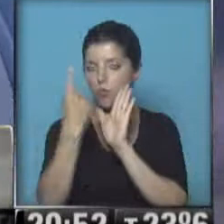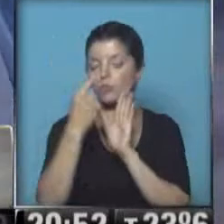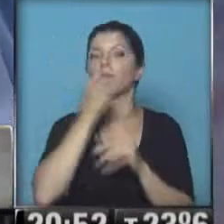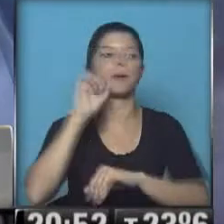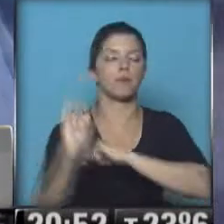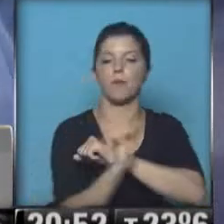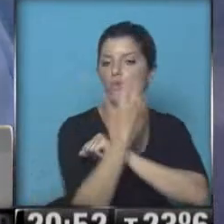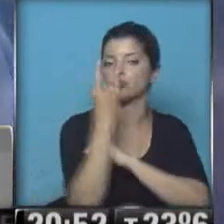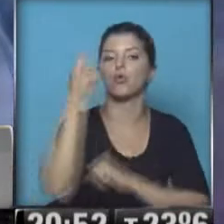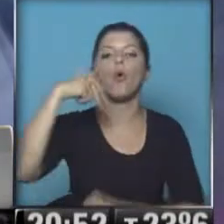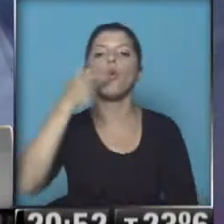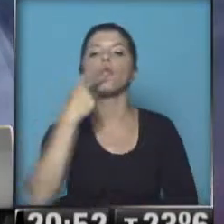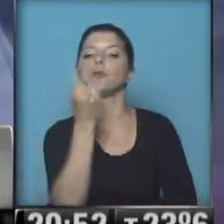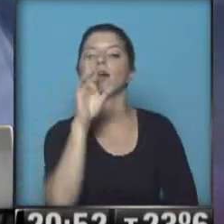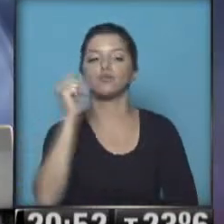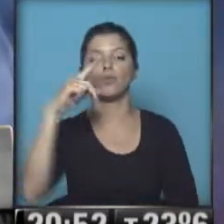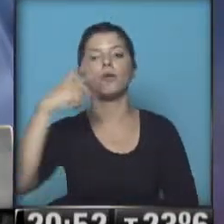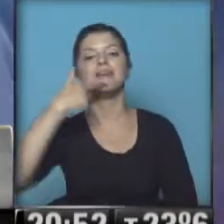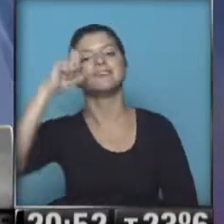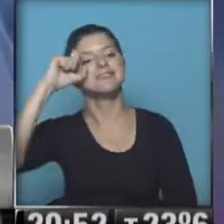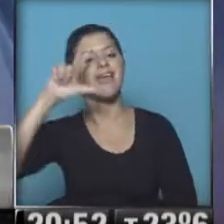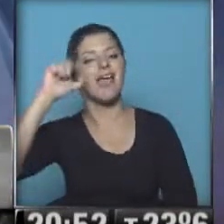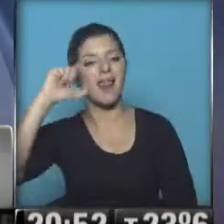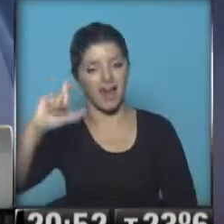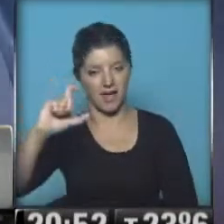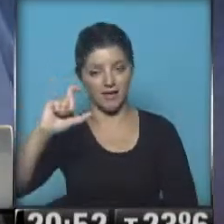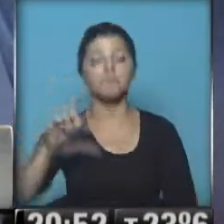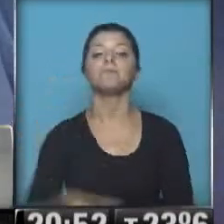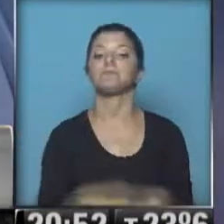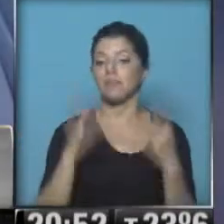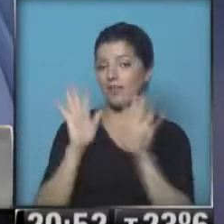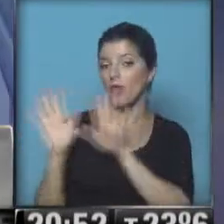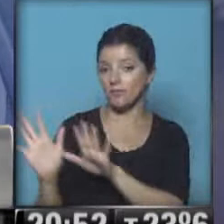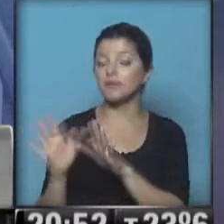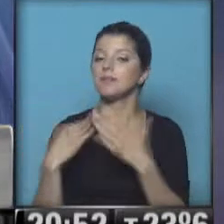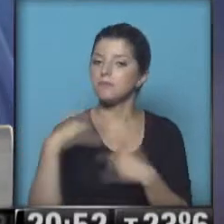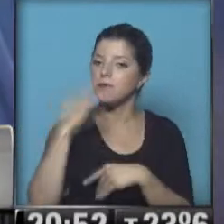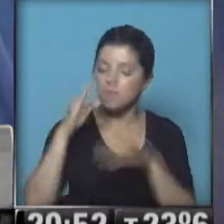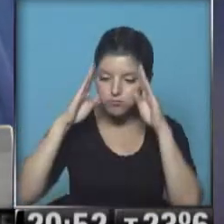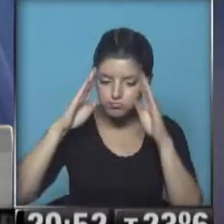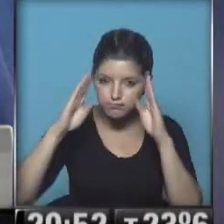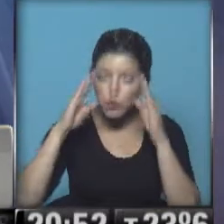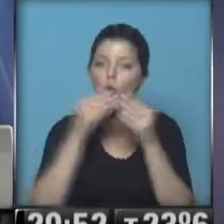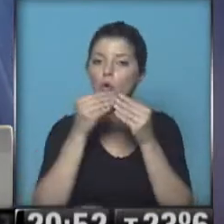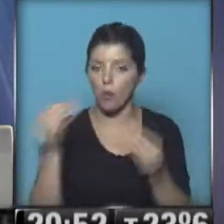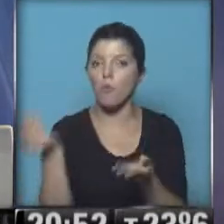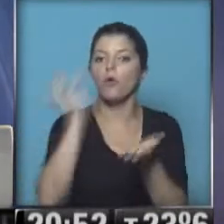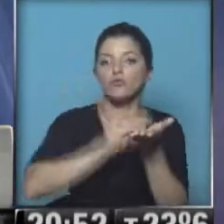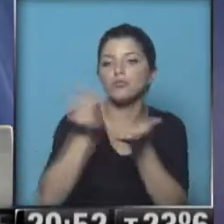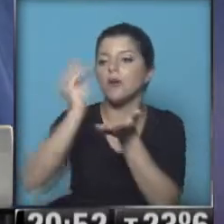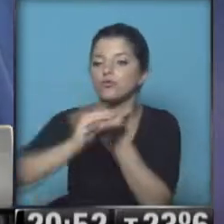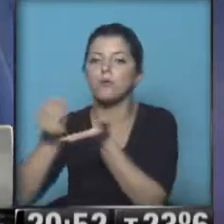UNASUR, a nivel de CELAC. Este es el gran desafío y en este sentido lo que hay que hacer es ver cómo se suman todas estas